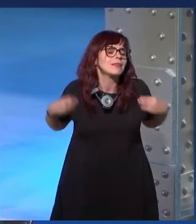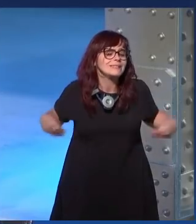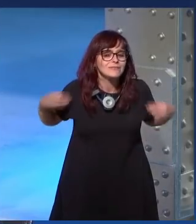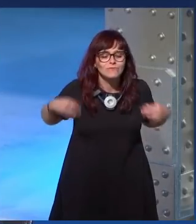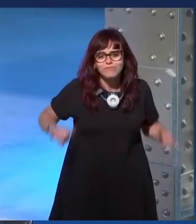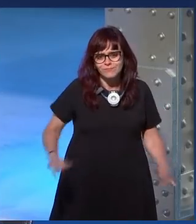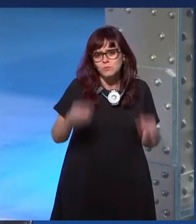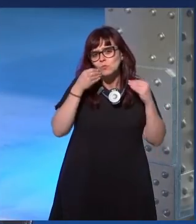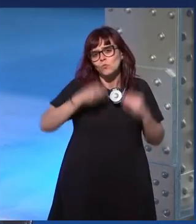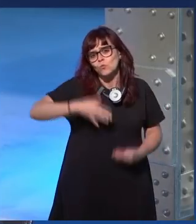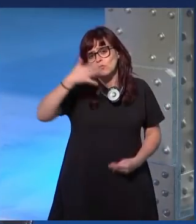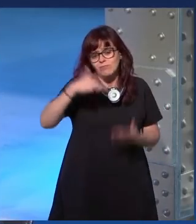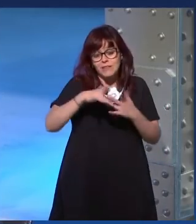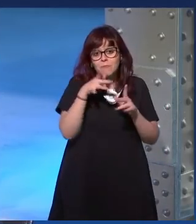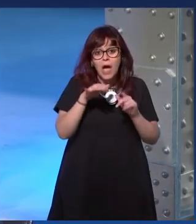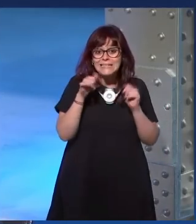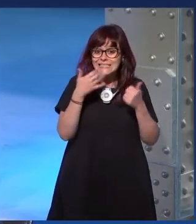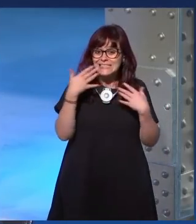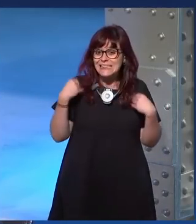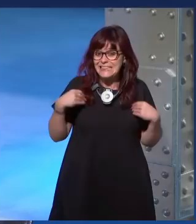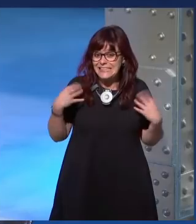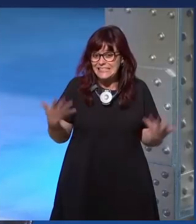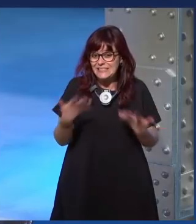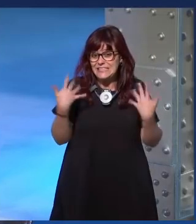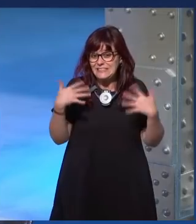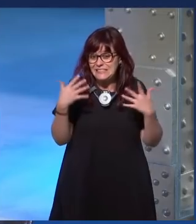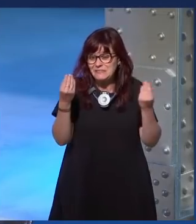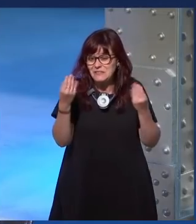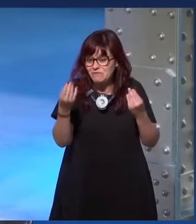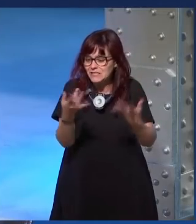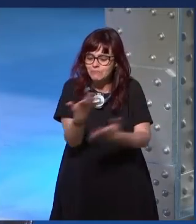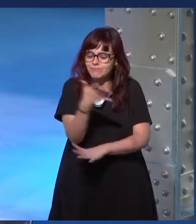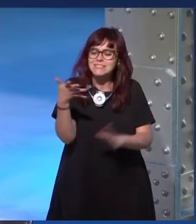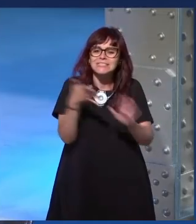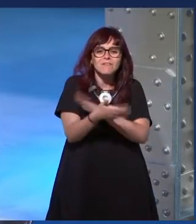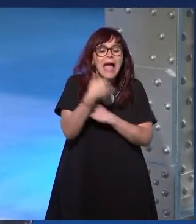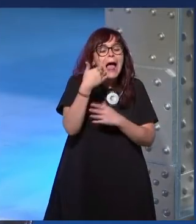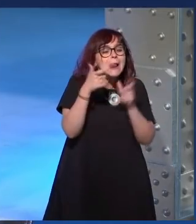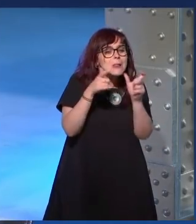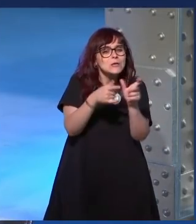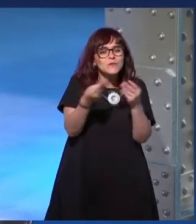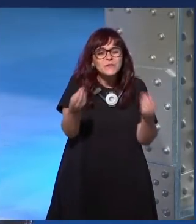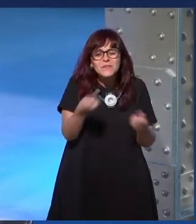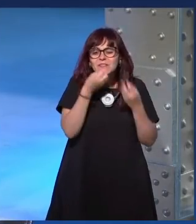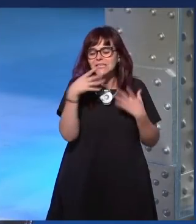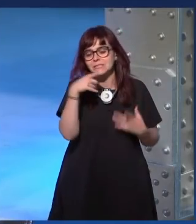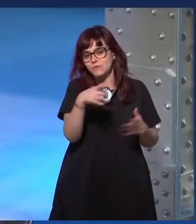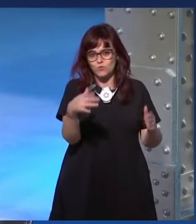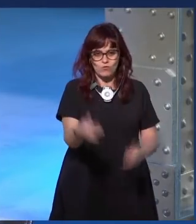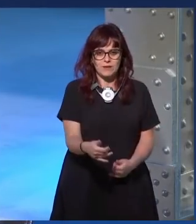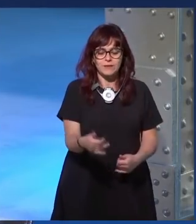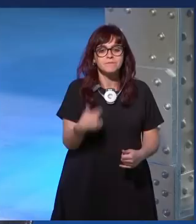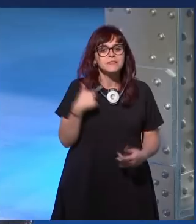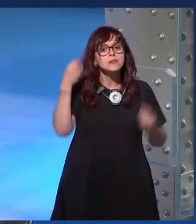sea yo en mi caso básicamente divertirte cuando empiezas a no divertirte es que hay algo que chirría hay algo que no va bien entonces siempre